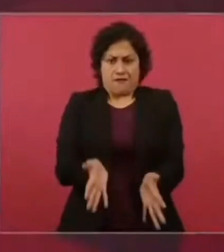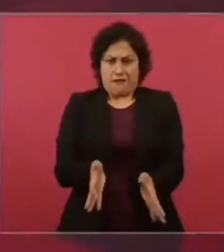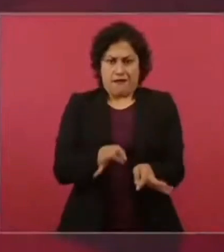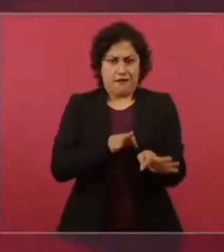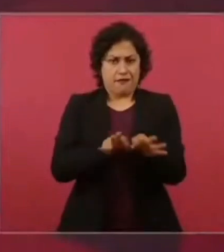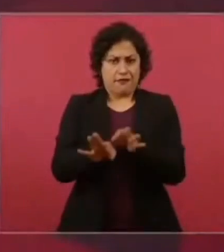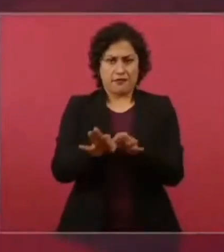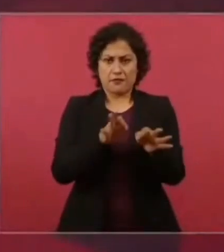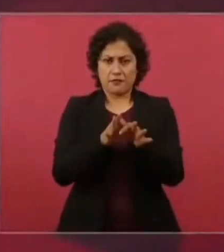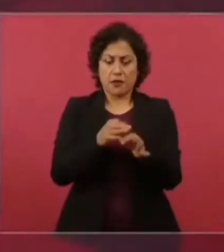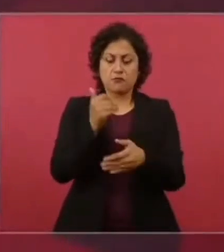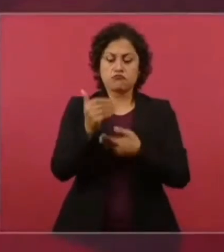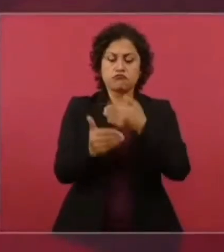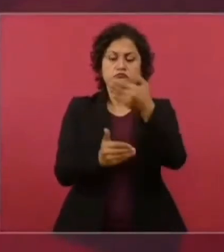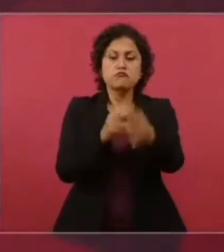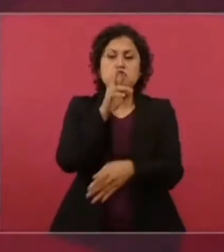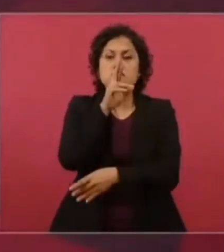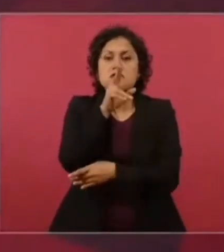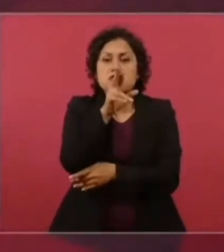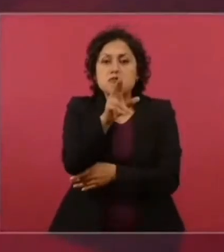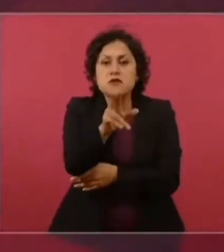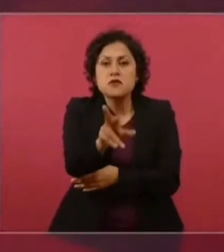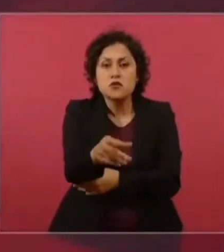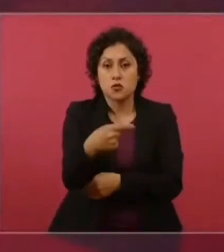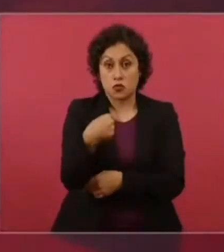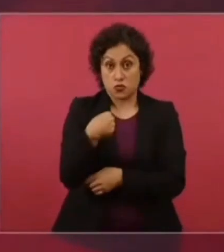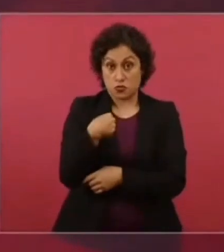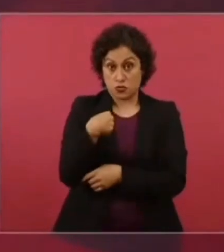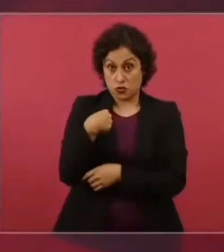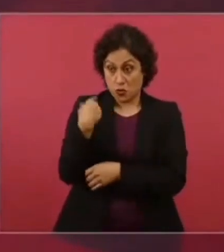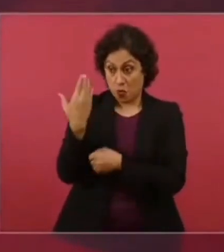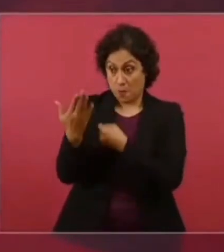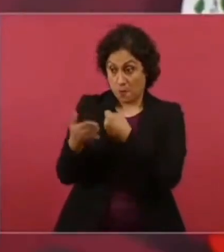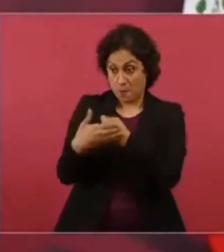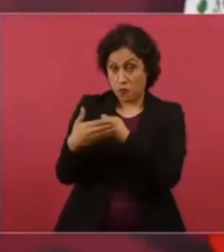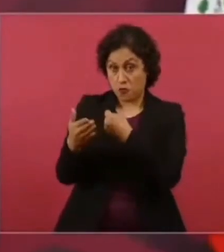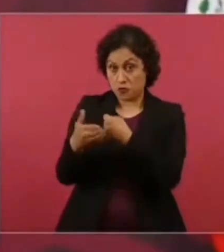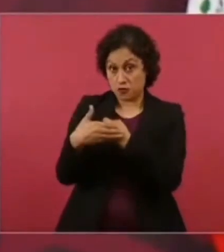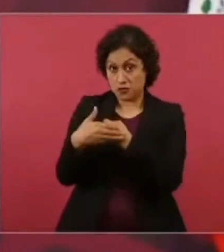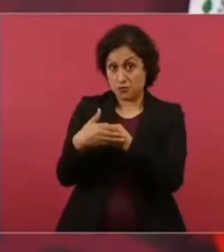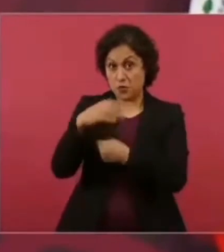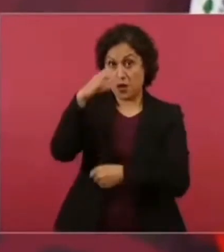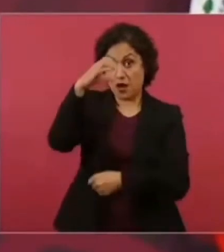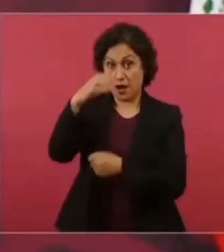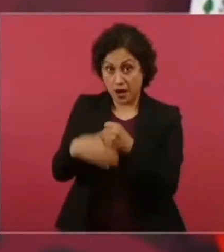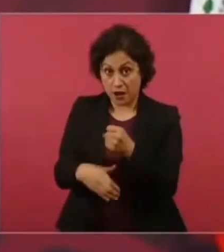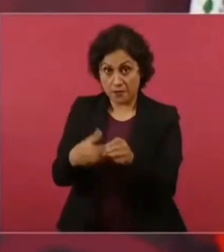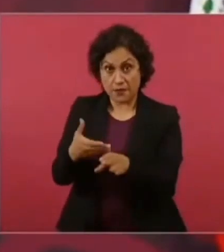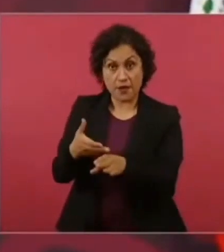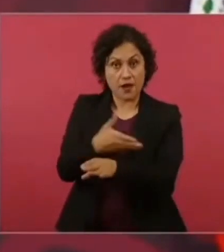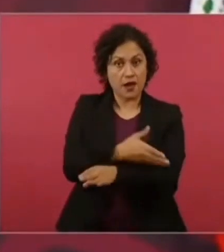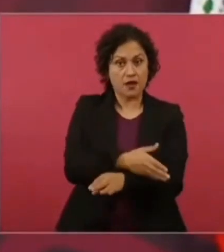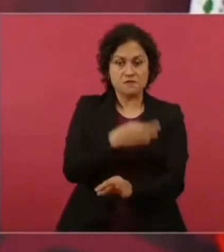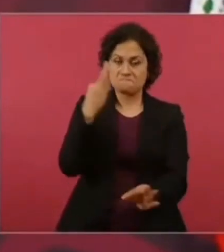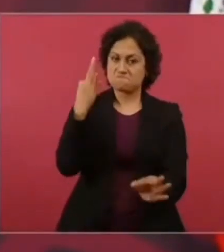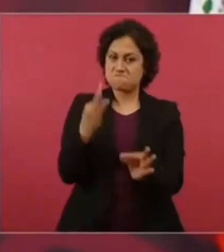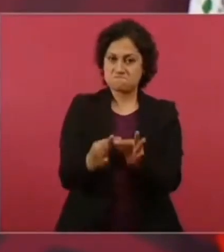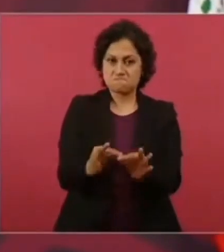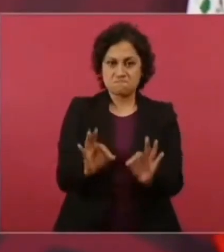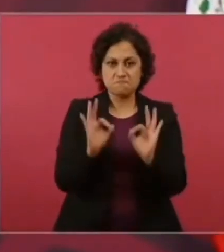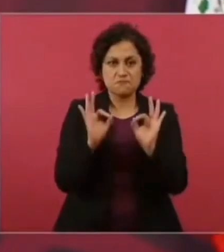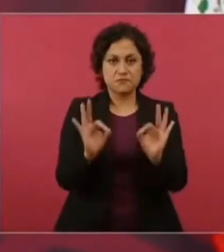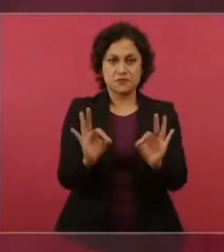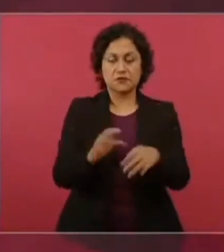funcionar cada vez mejor, antes de irme, va a quedar muy bien. Si